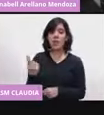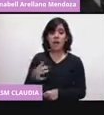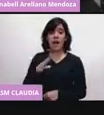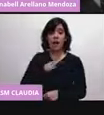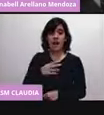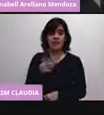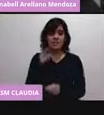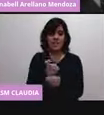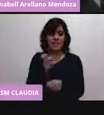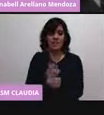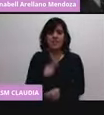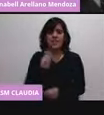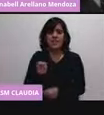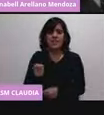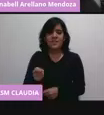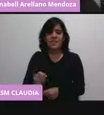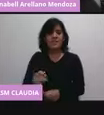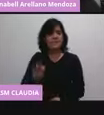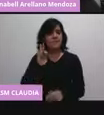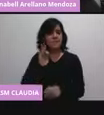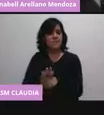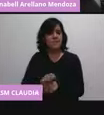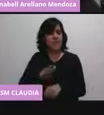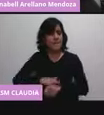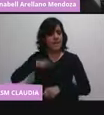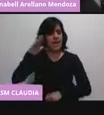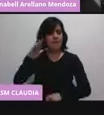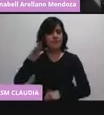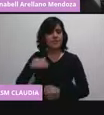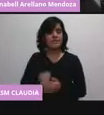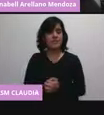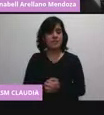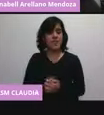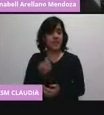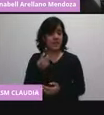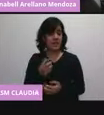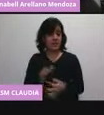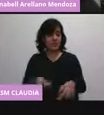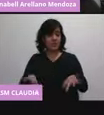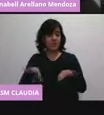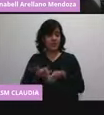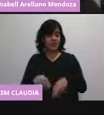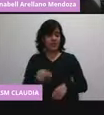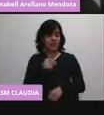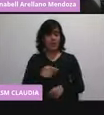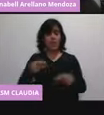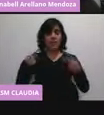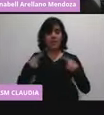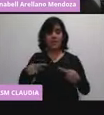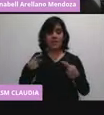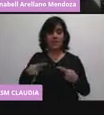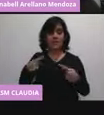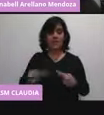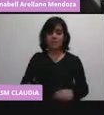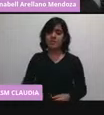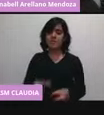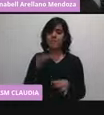refuerzo, y es necesario para que la persona alcance la efectividad deseada.